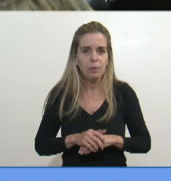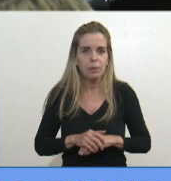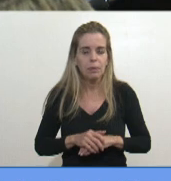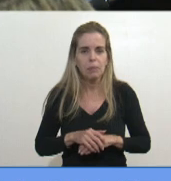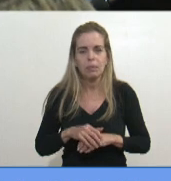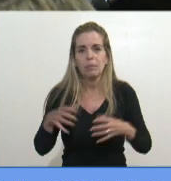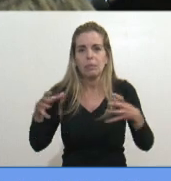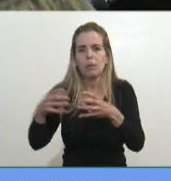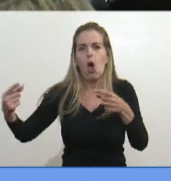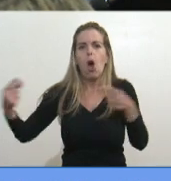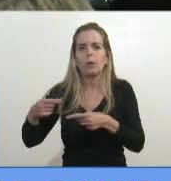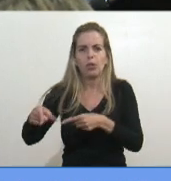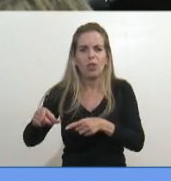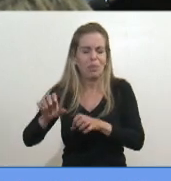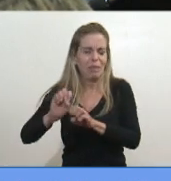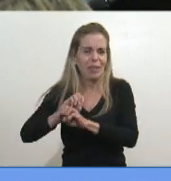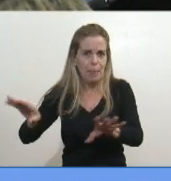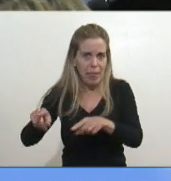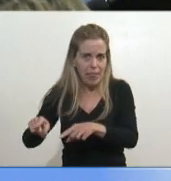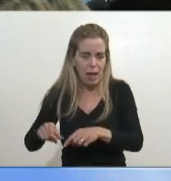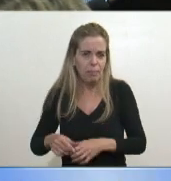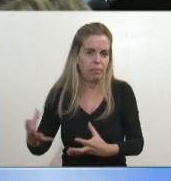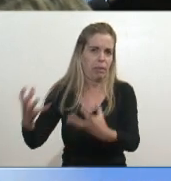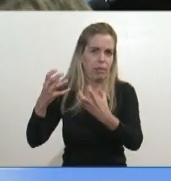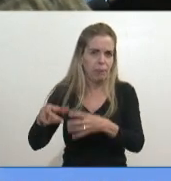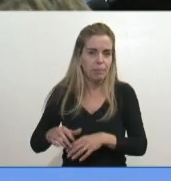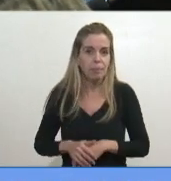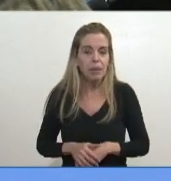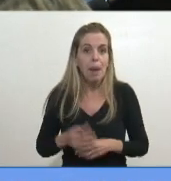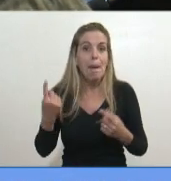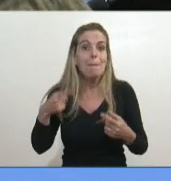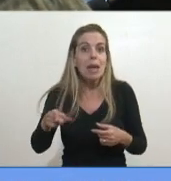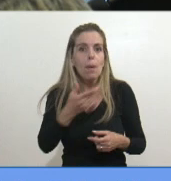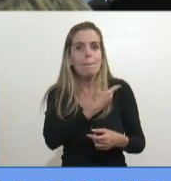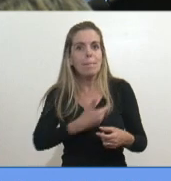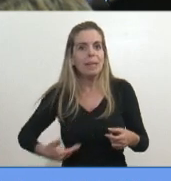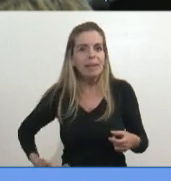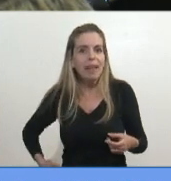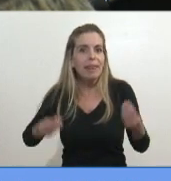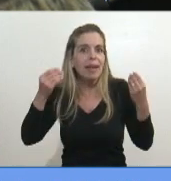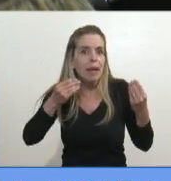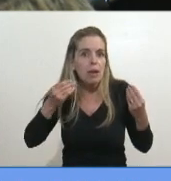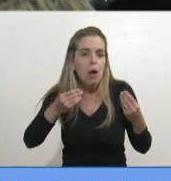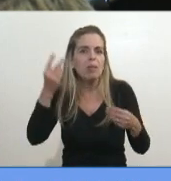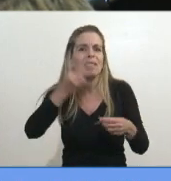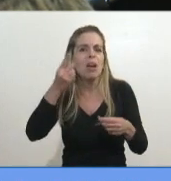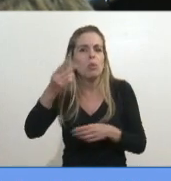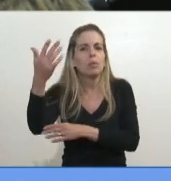una oposición salvaje, pero lo que pasa es que el presidente vino acá en su segundo discurso,